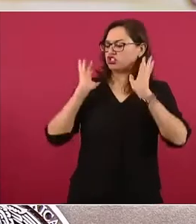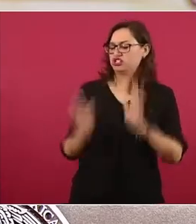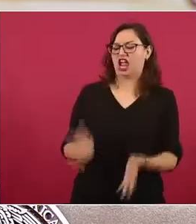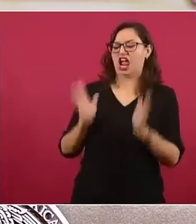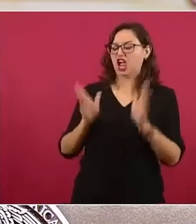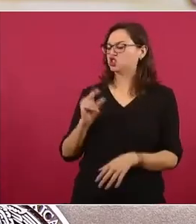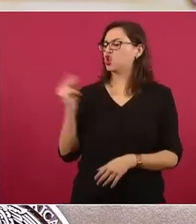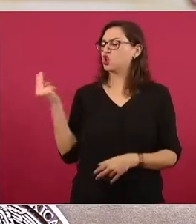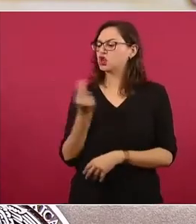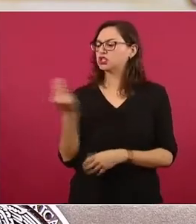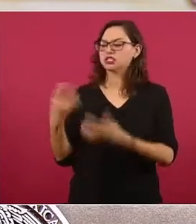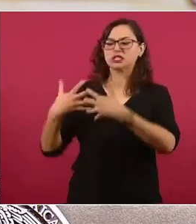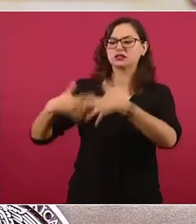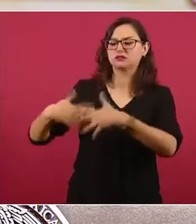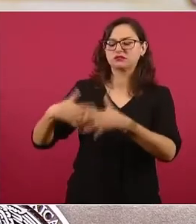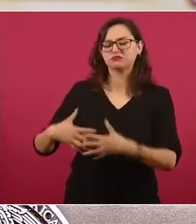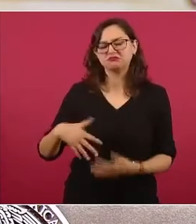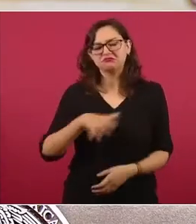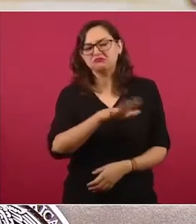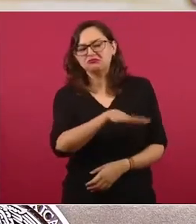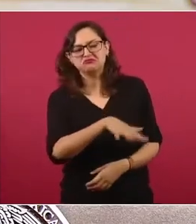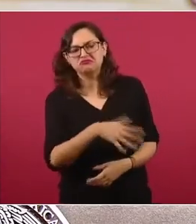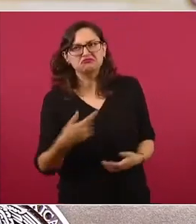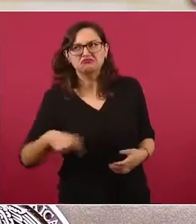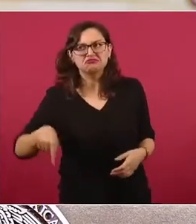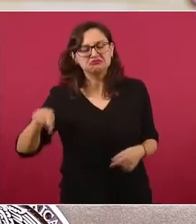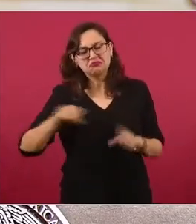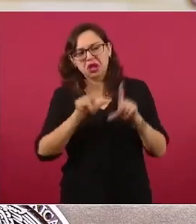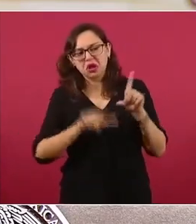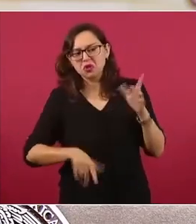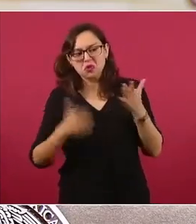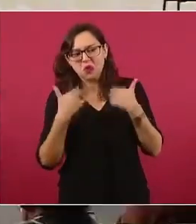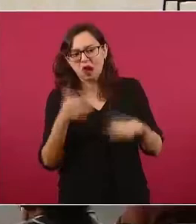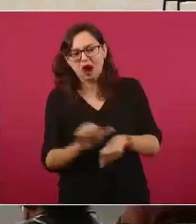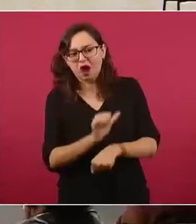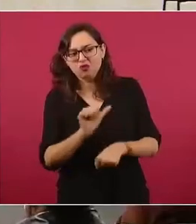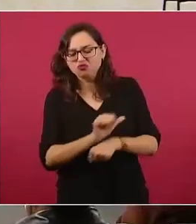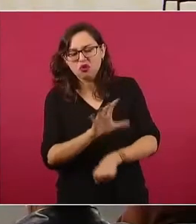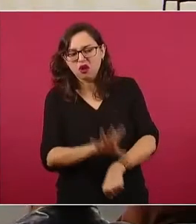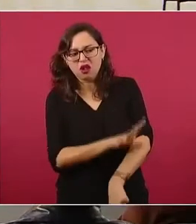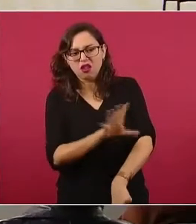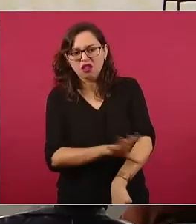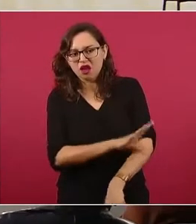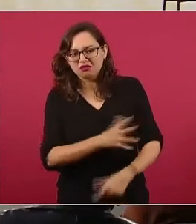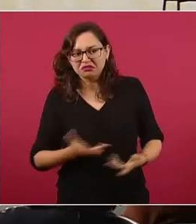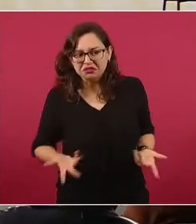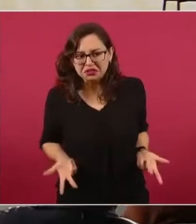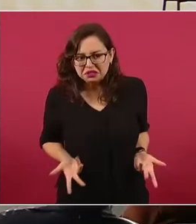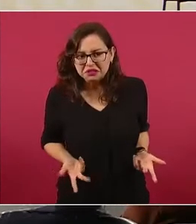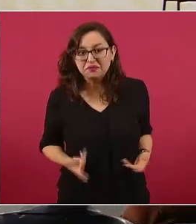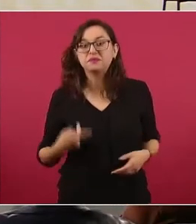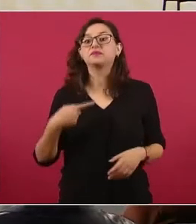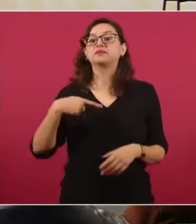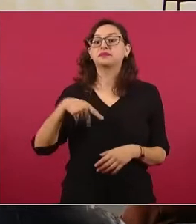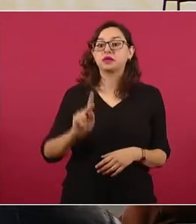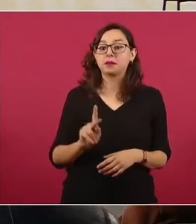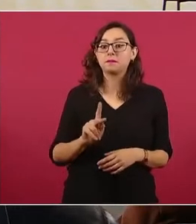la actual crisis energética mundial dio la razón al proyecto de lograr la